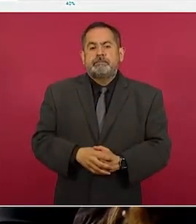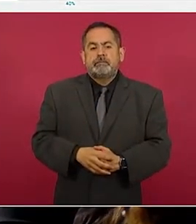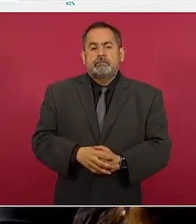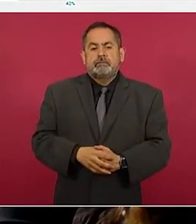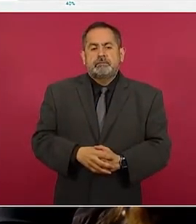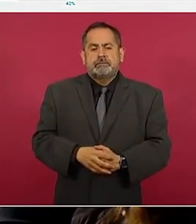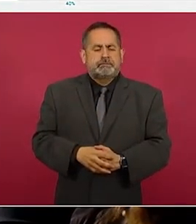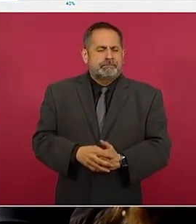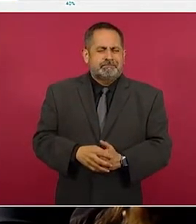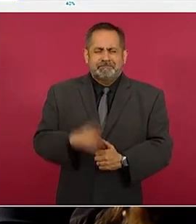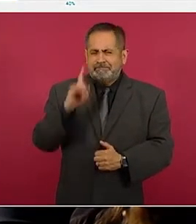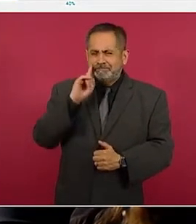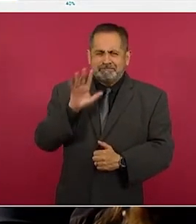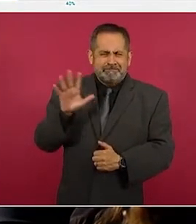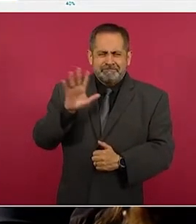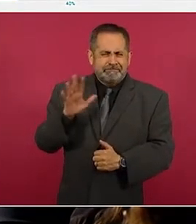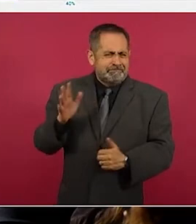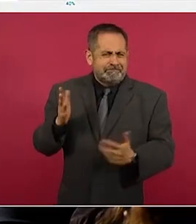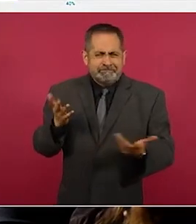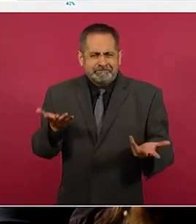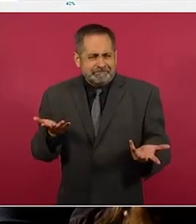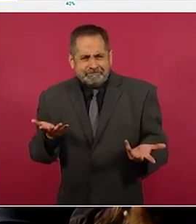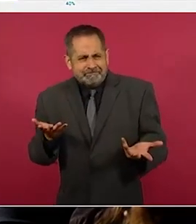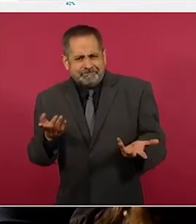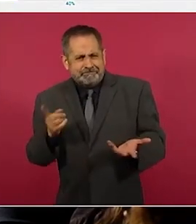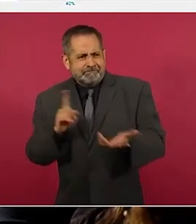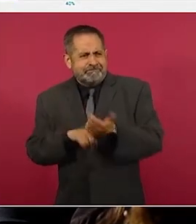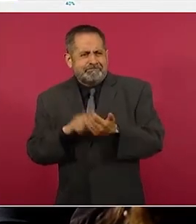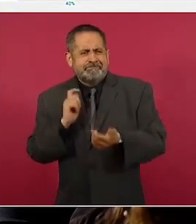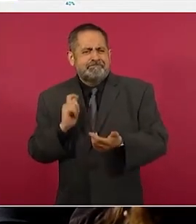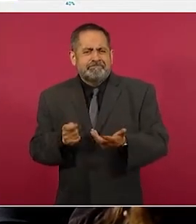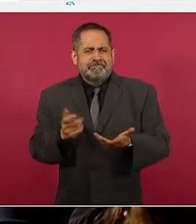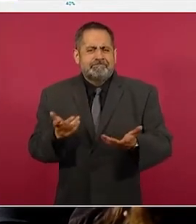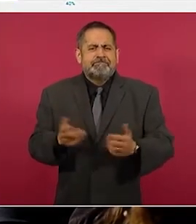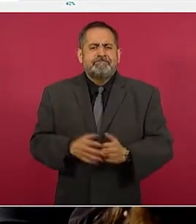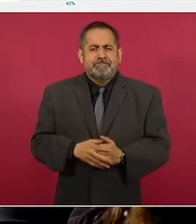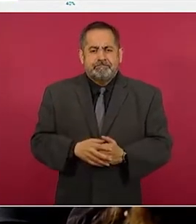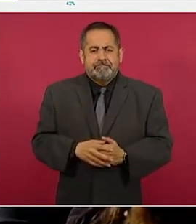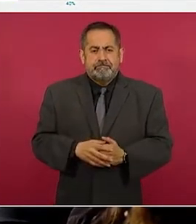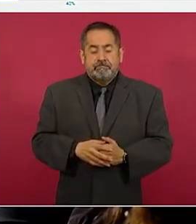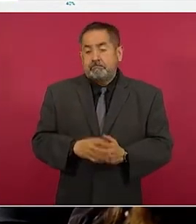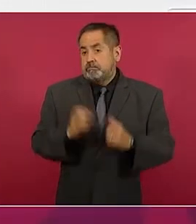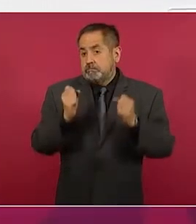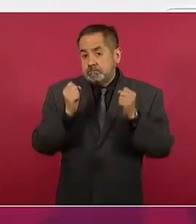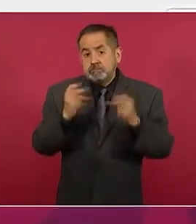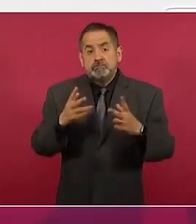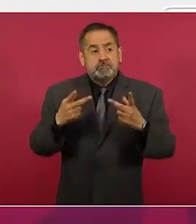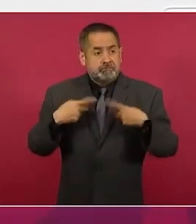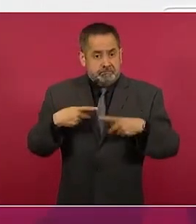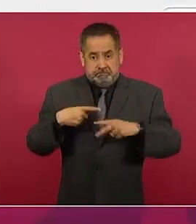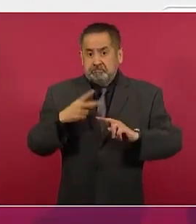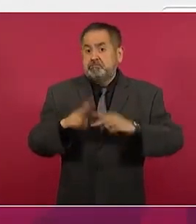¿qué significa esto? Yo que participó mucha gente